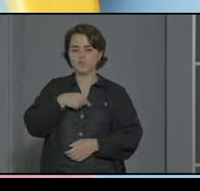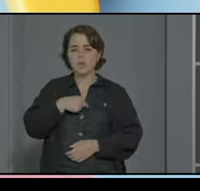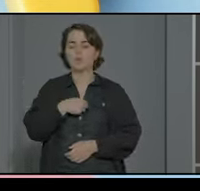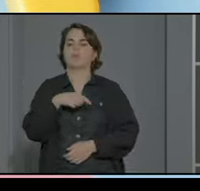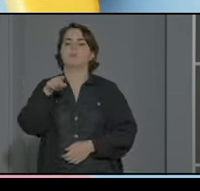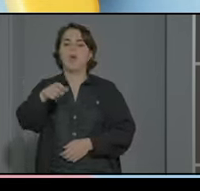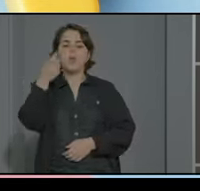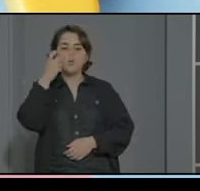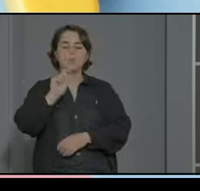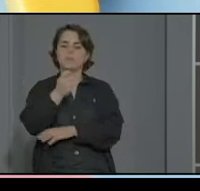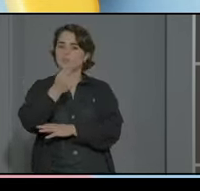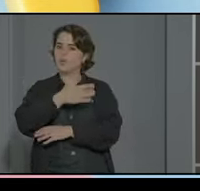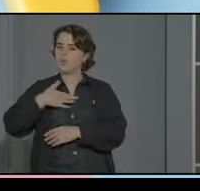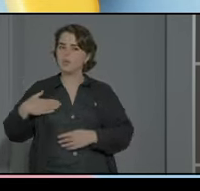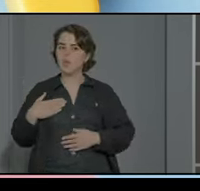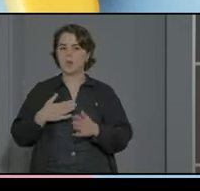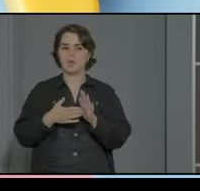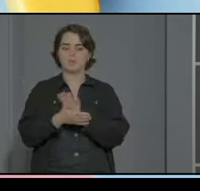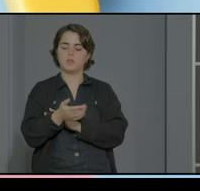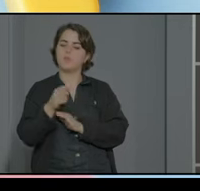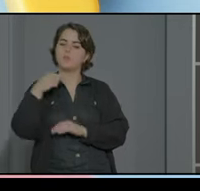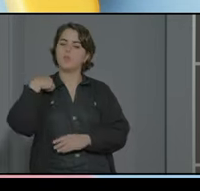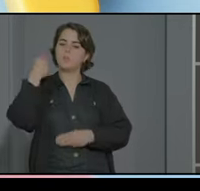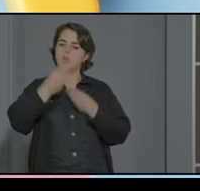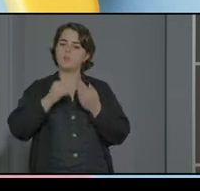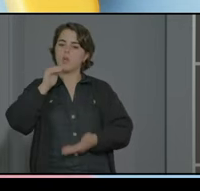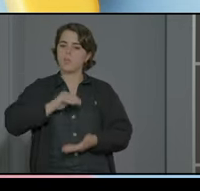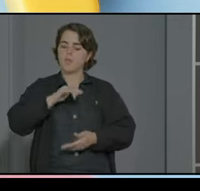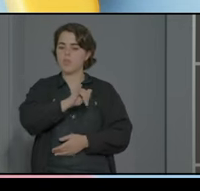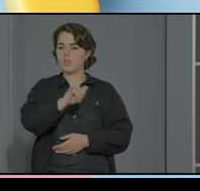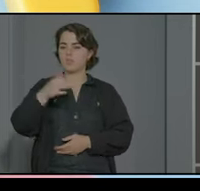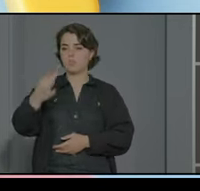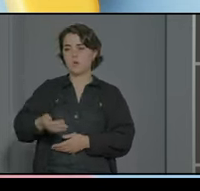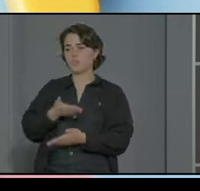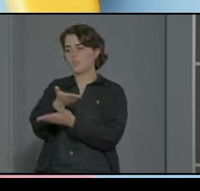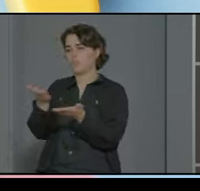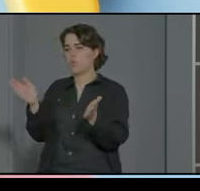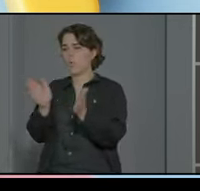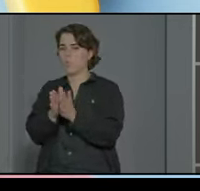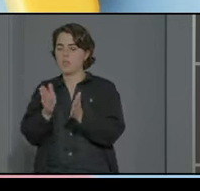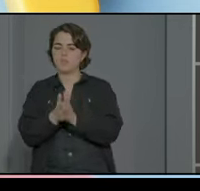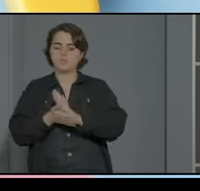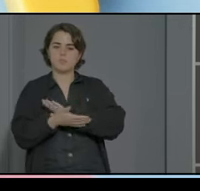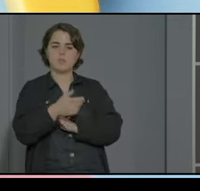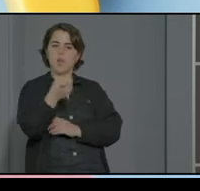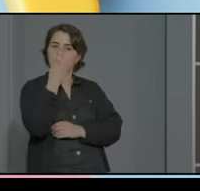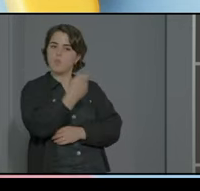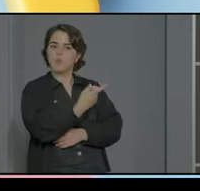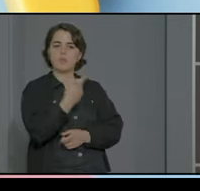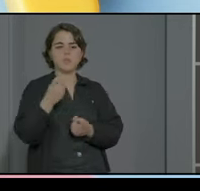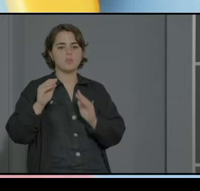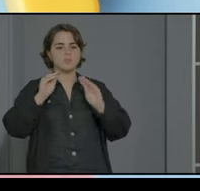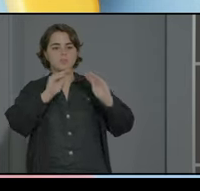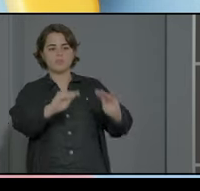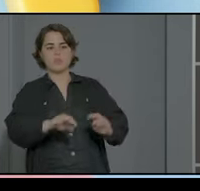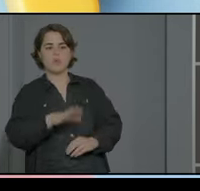éxito esa primera experiencia esa segunda experiencia y quiero que sea capaz él y que sus compañeros tengan en cuenta las necesidades que tiene mi alumno porque